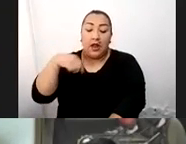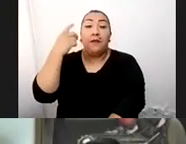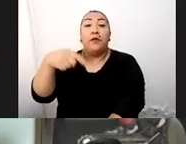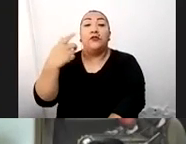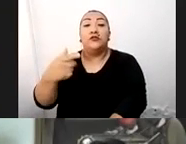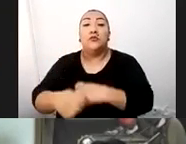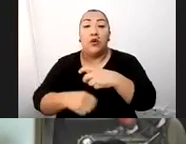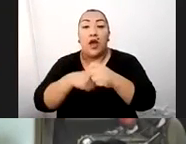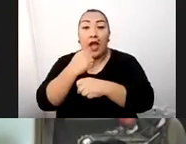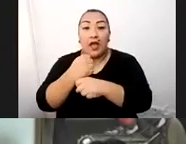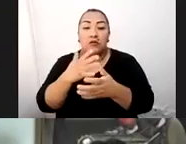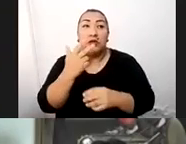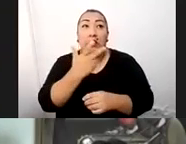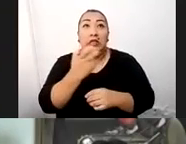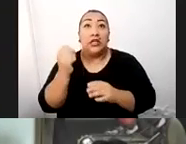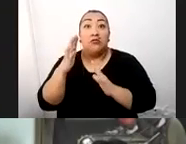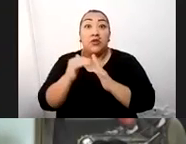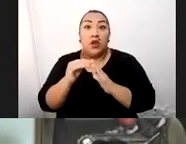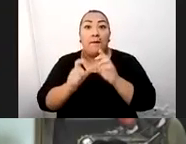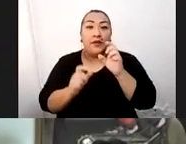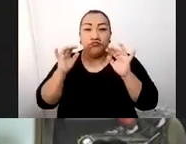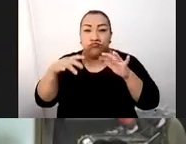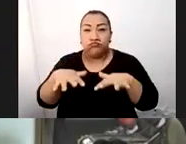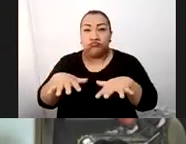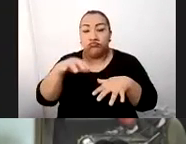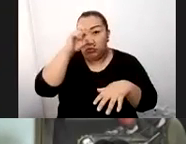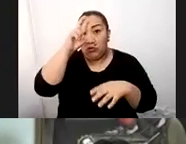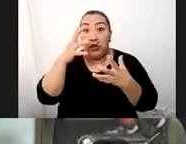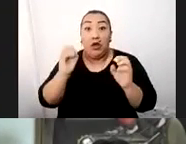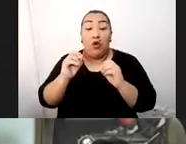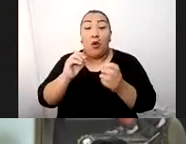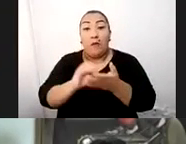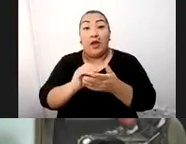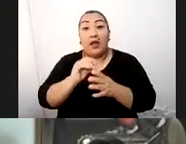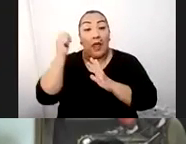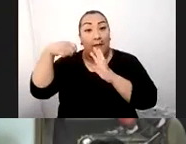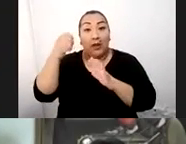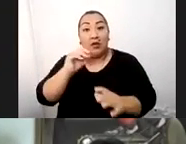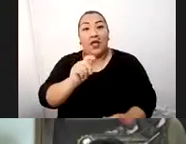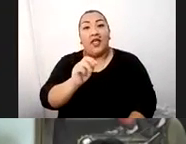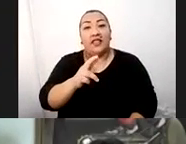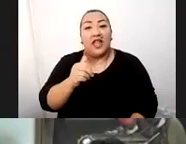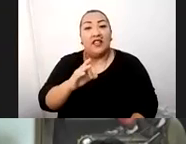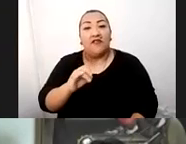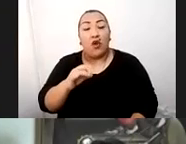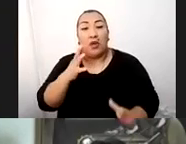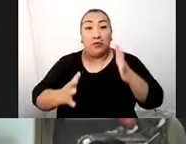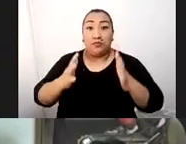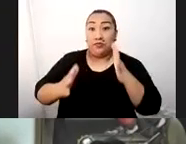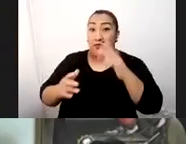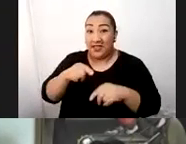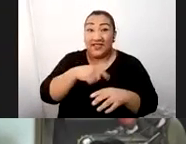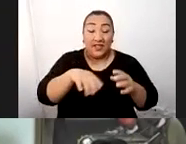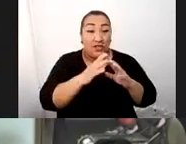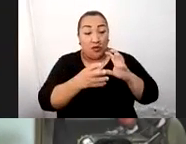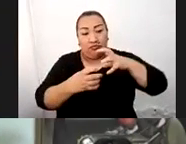calculamos, más de 300 millones de personas van a ver la película de los Transformers en el estreno. Y es Cusco. Estamos mostrando